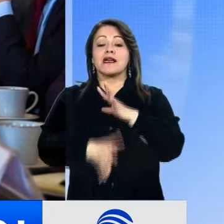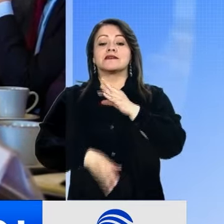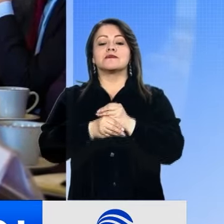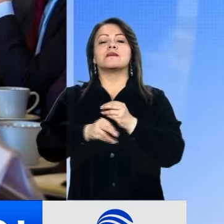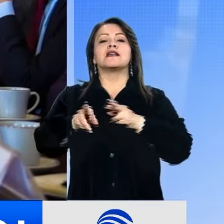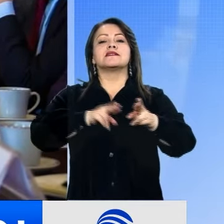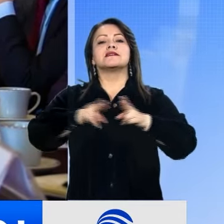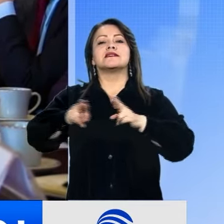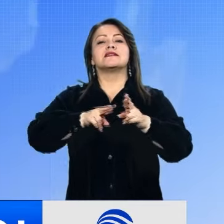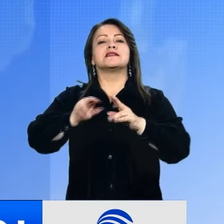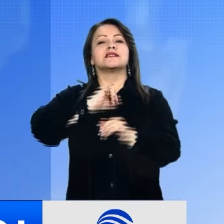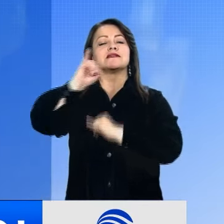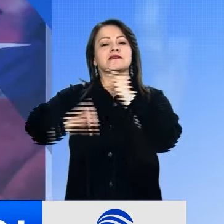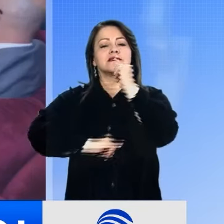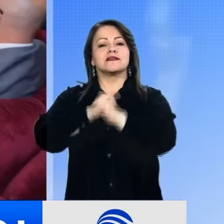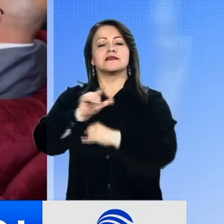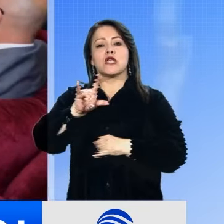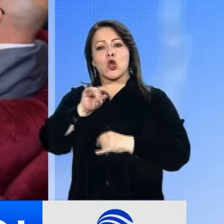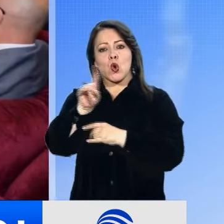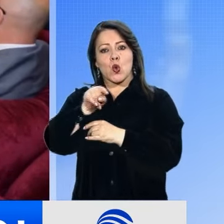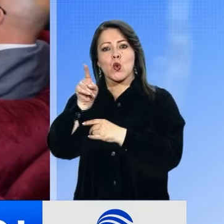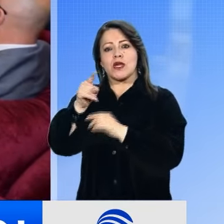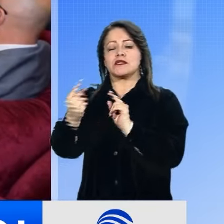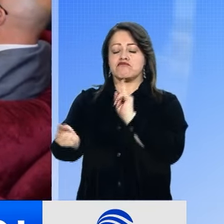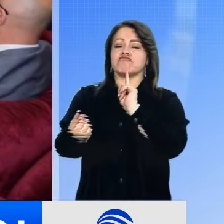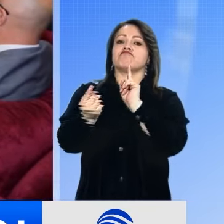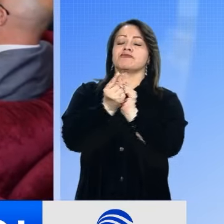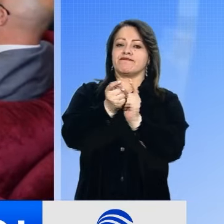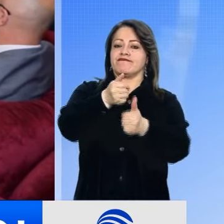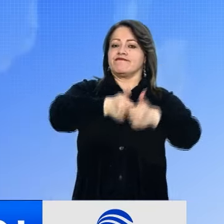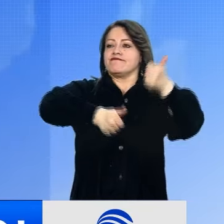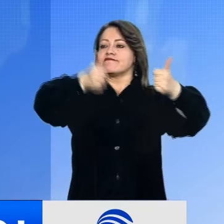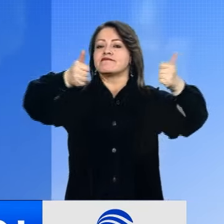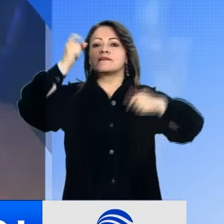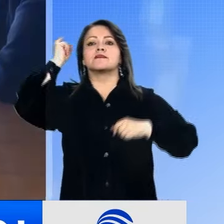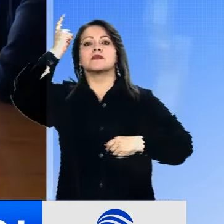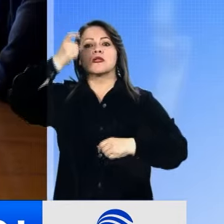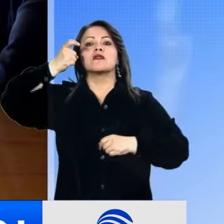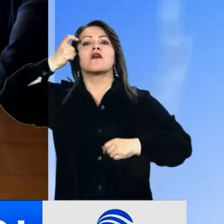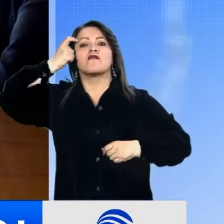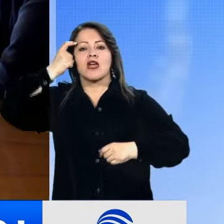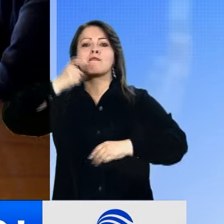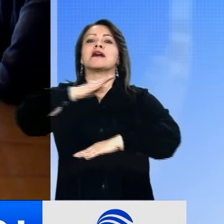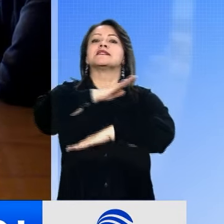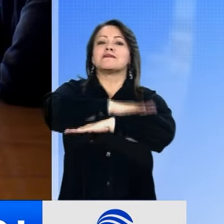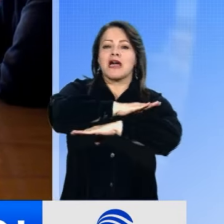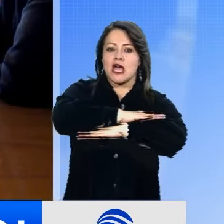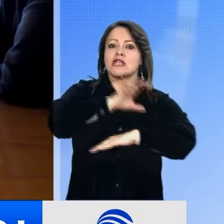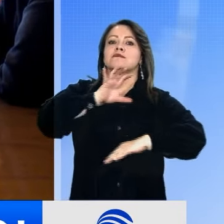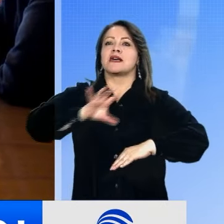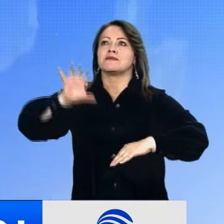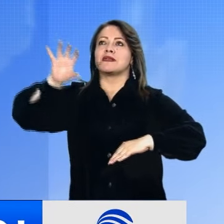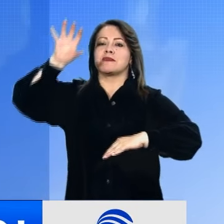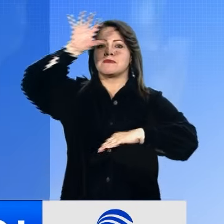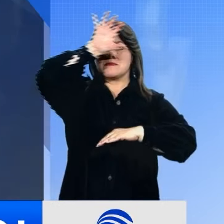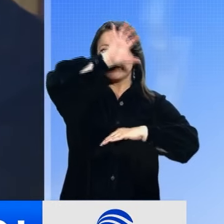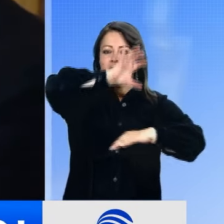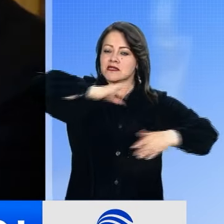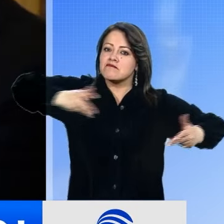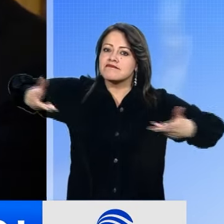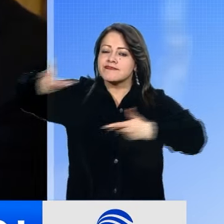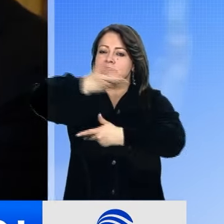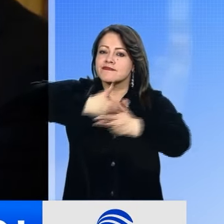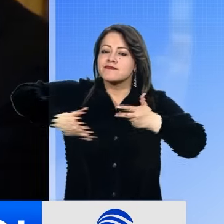Exteriores, Luis Gilberto Murillo, sostuvo un encuentro con funcionarios del alto gobierno y con embajadores de los países facilitadores y